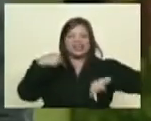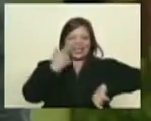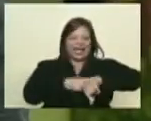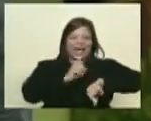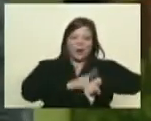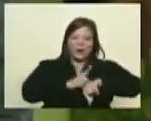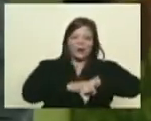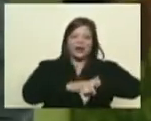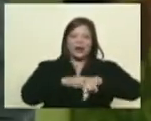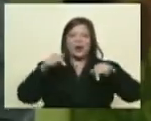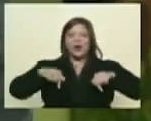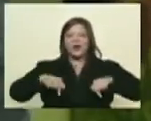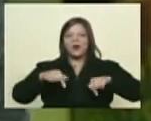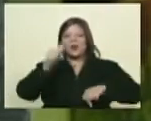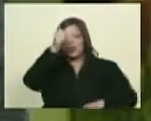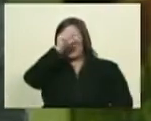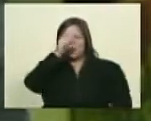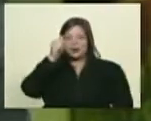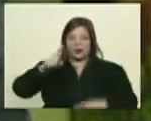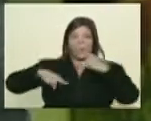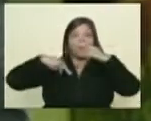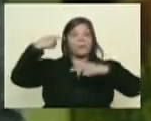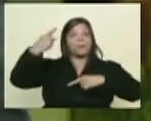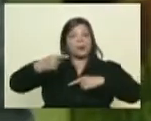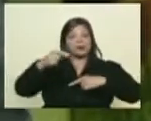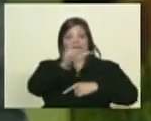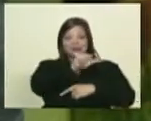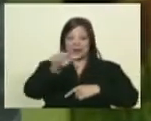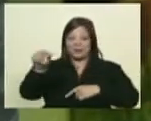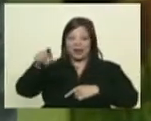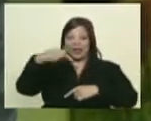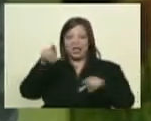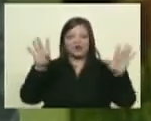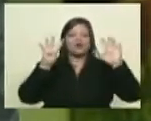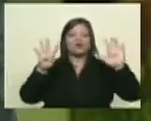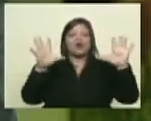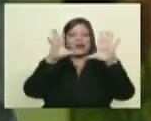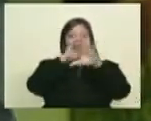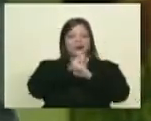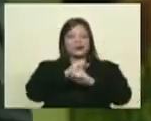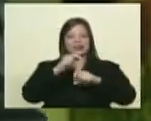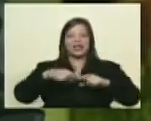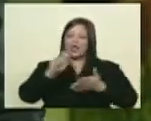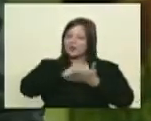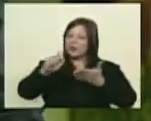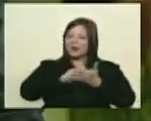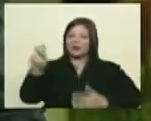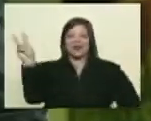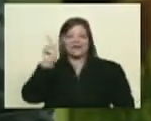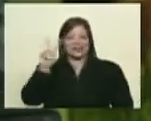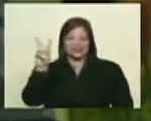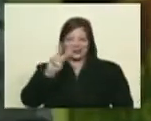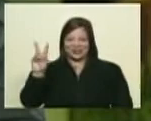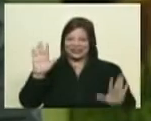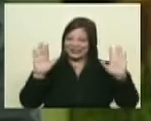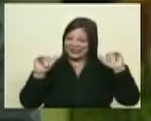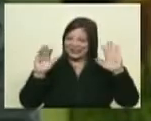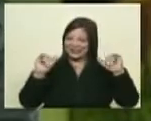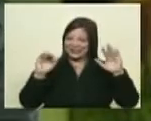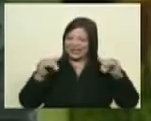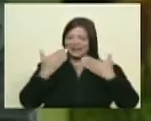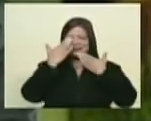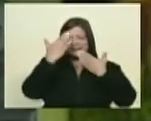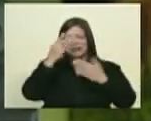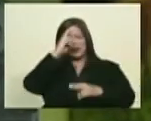hora hoy día domingo los esperamos dentro de una semana a las 9 de la noche en una nueva emisión de Toma Nota Venezuela con este servidor